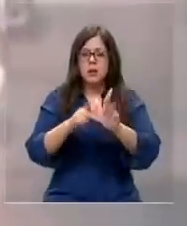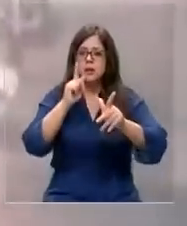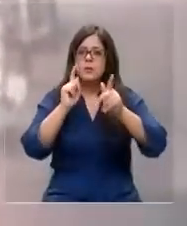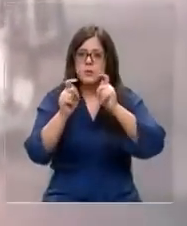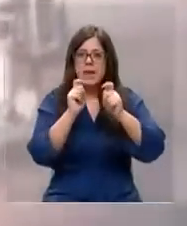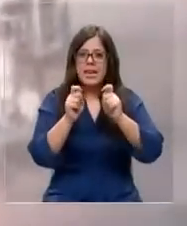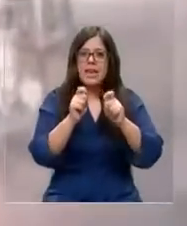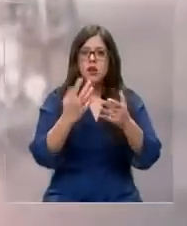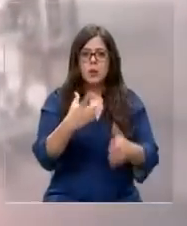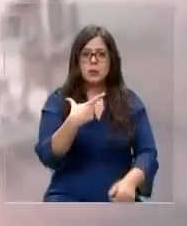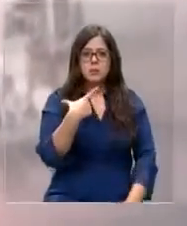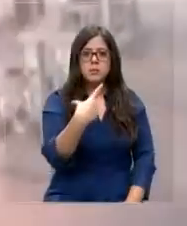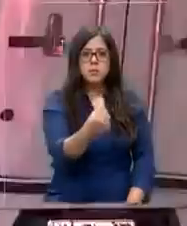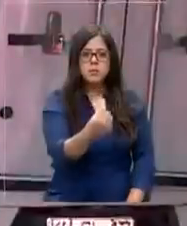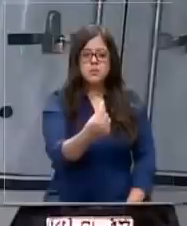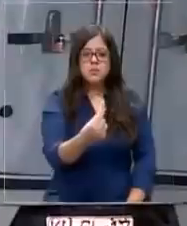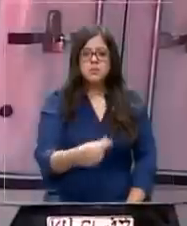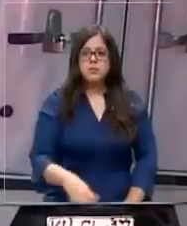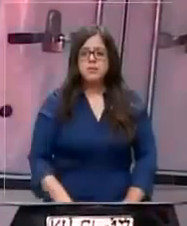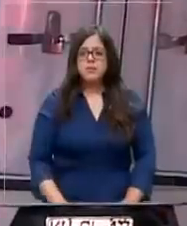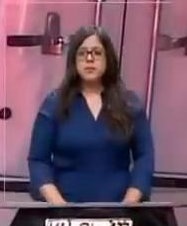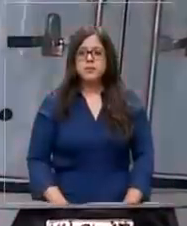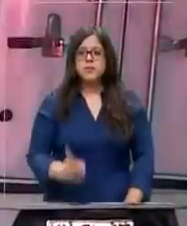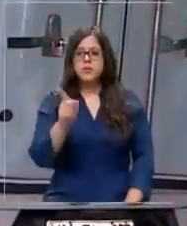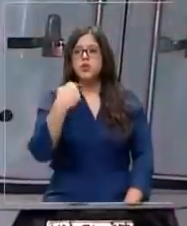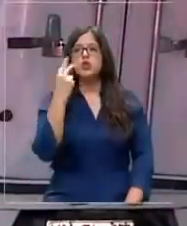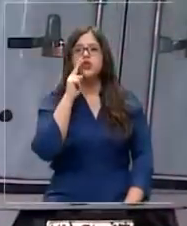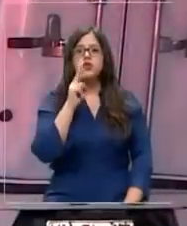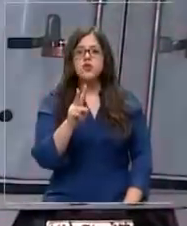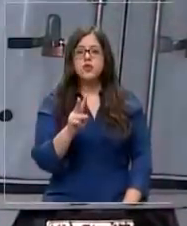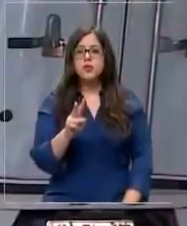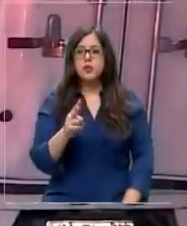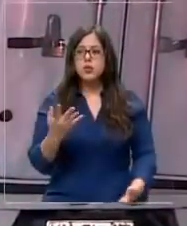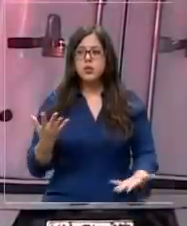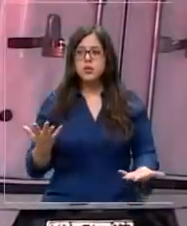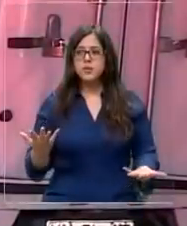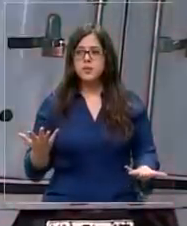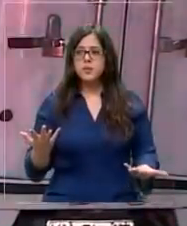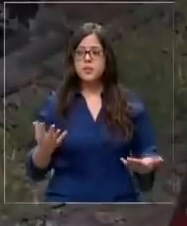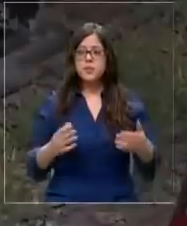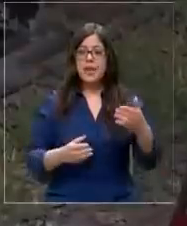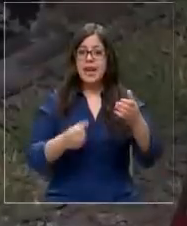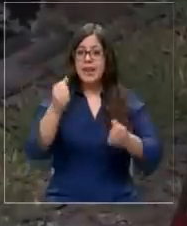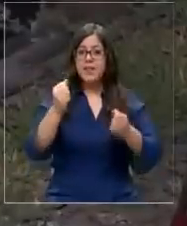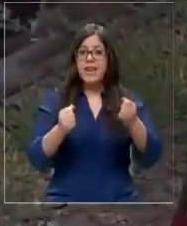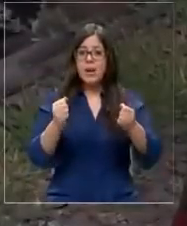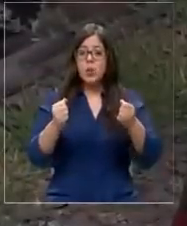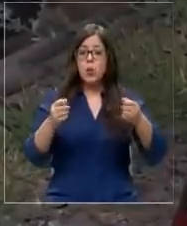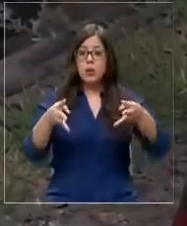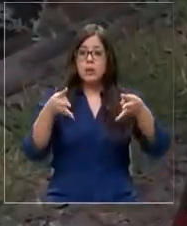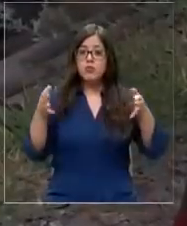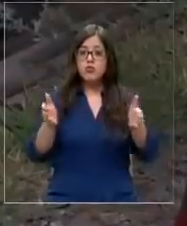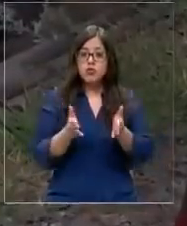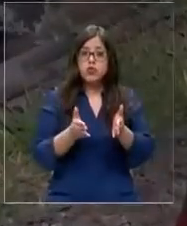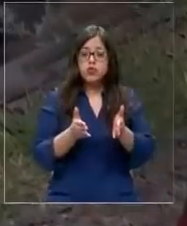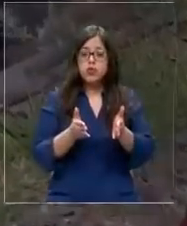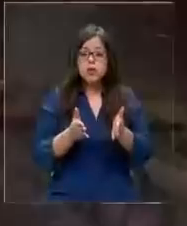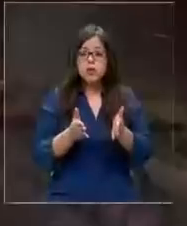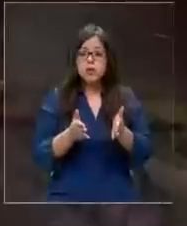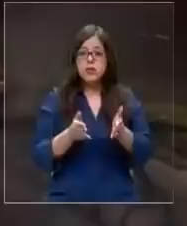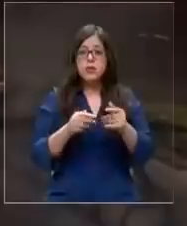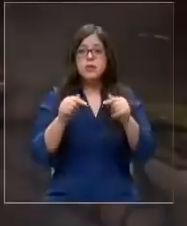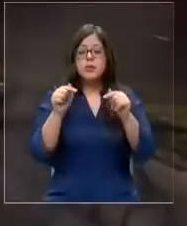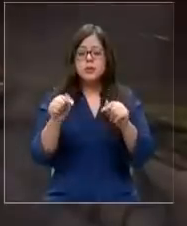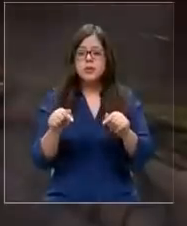peligro de andar a exceso de velocidad. Eso observamos que era un vehículo de carga menor, que normalmente